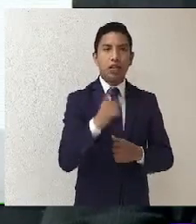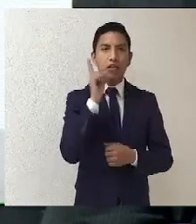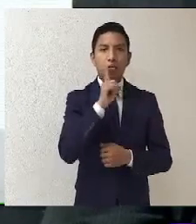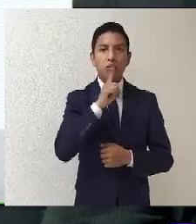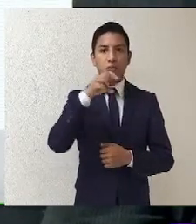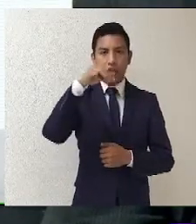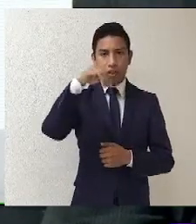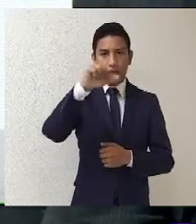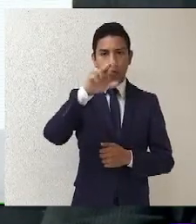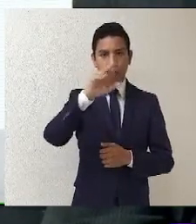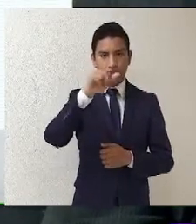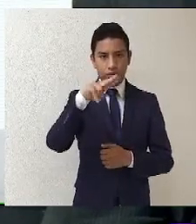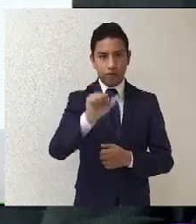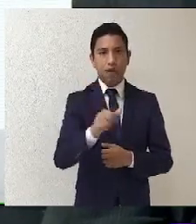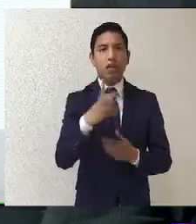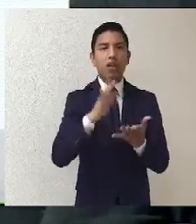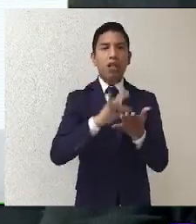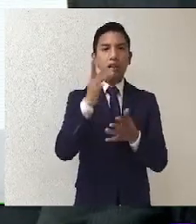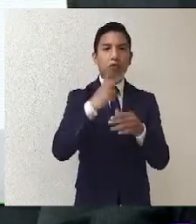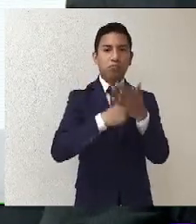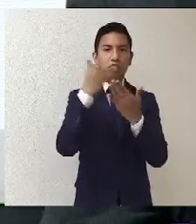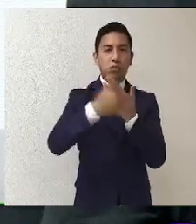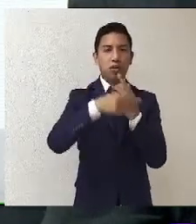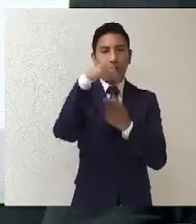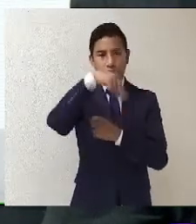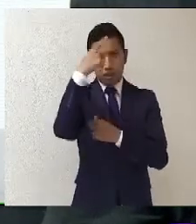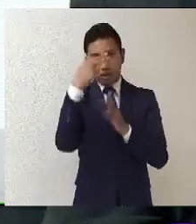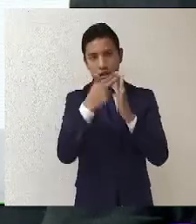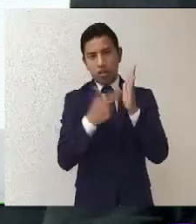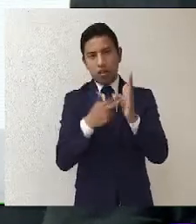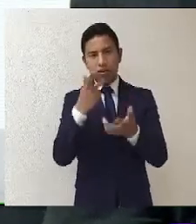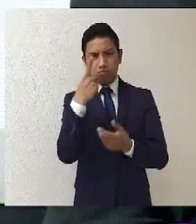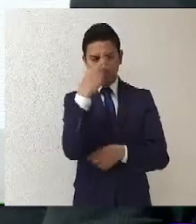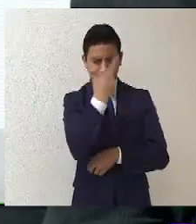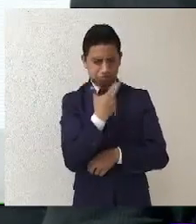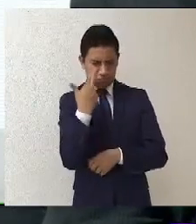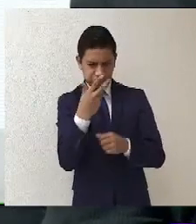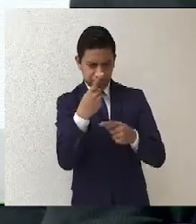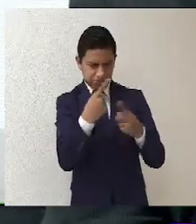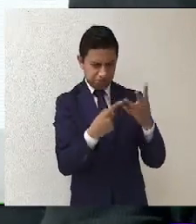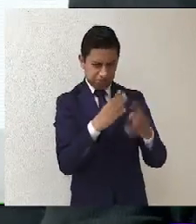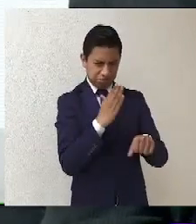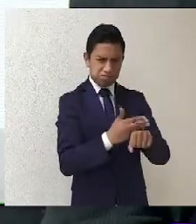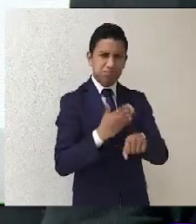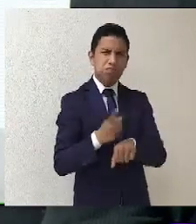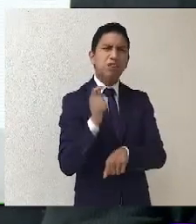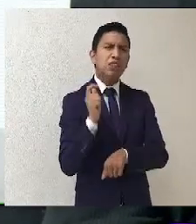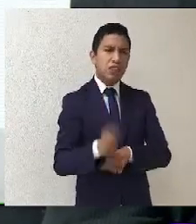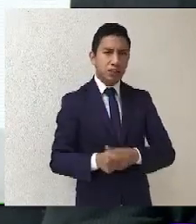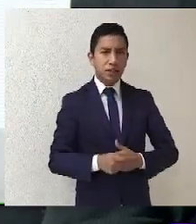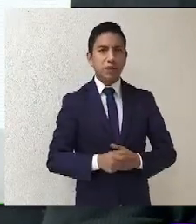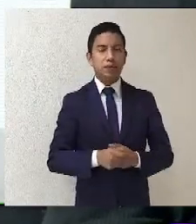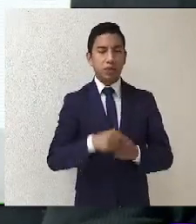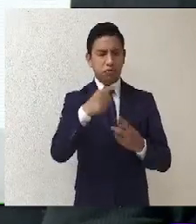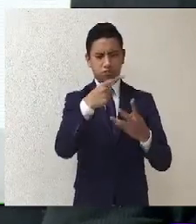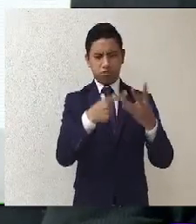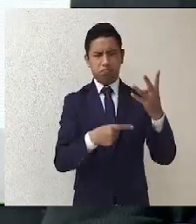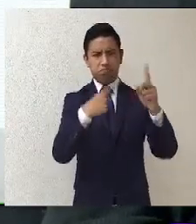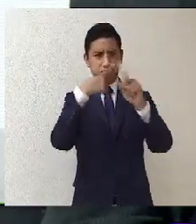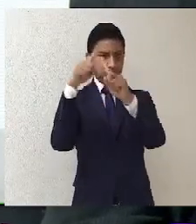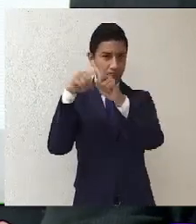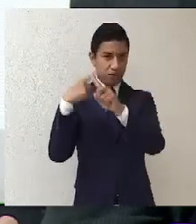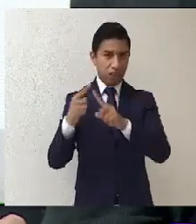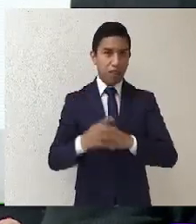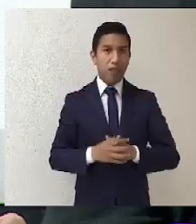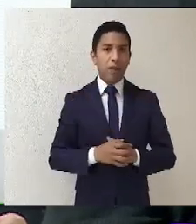bueno, pues darles la bienvenida a este proyecto del taller de análisis de sentencias, en donde se analizan puntos diferentes